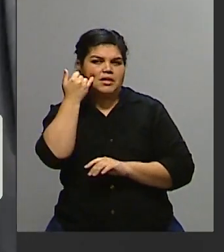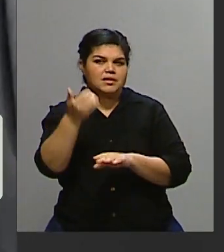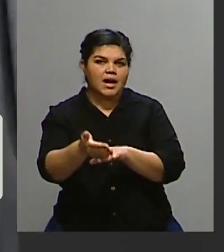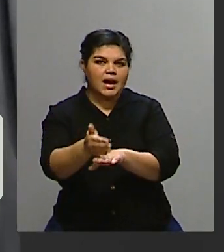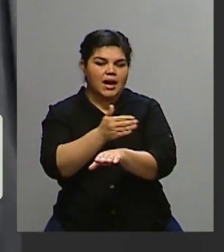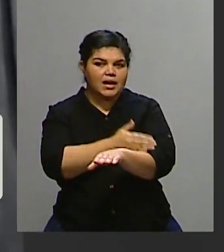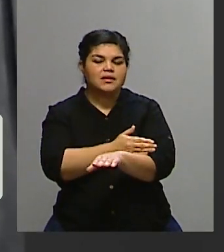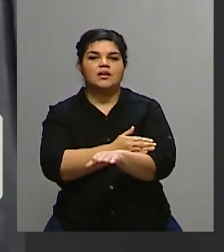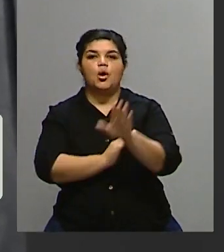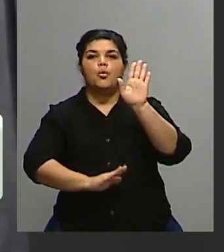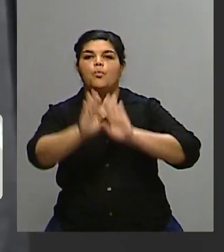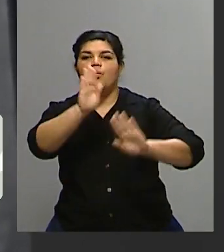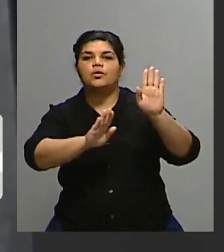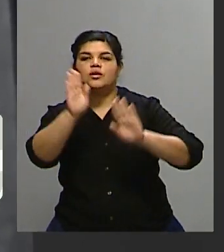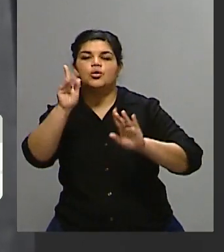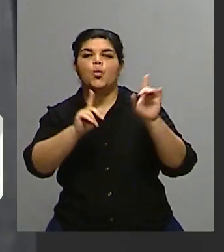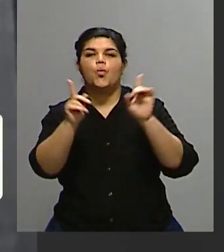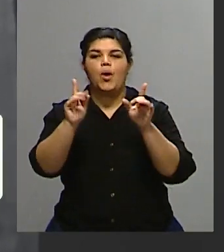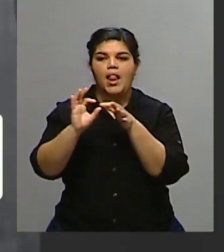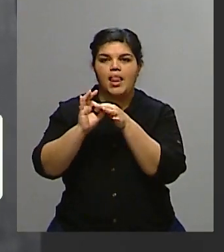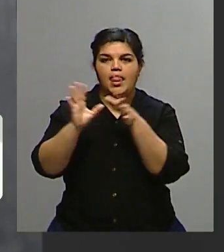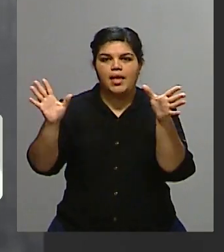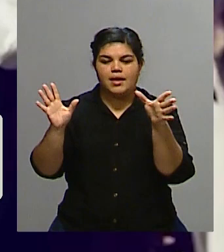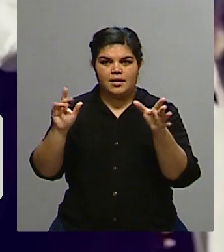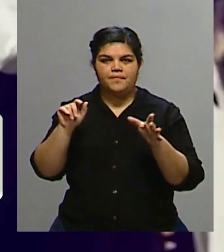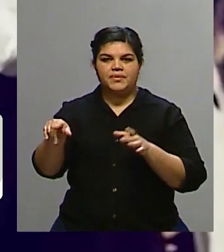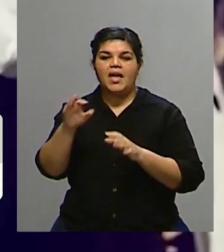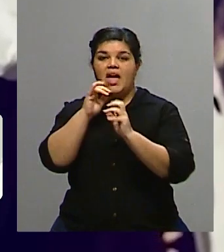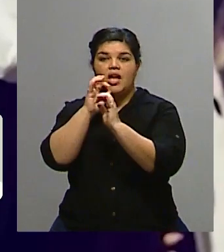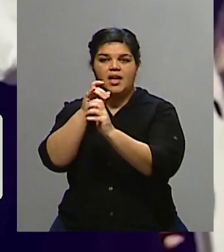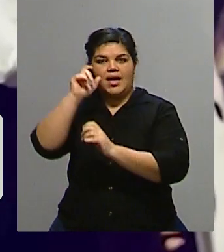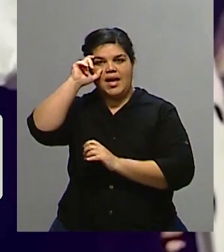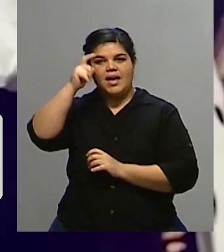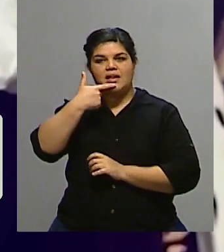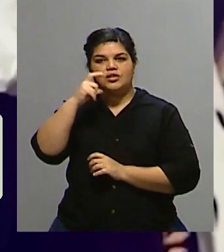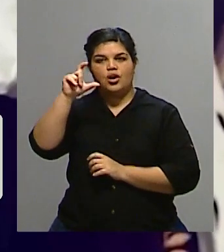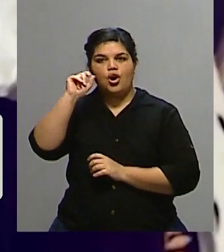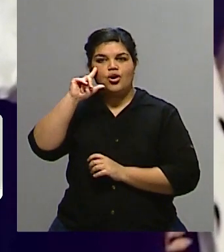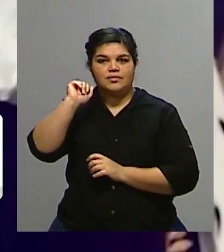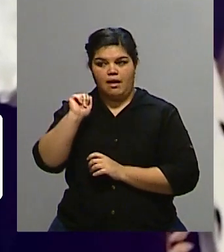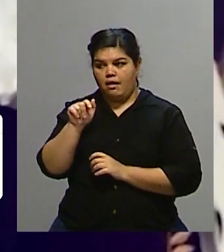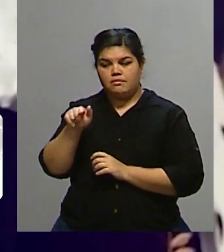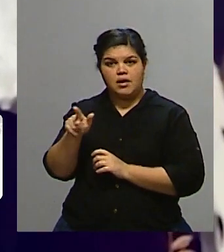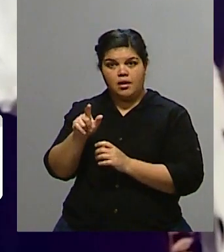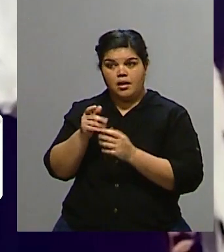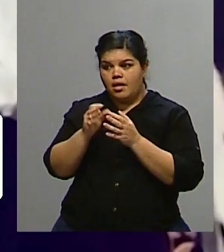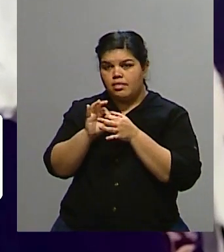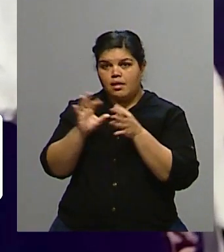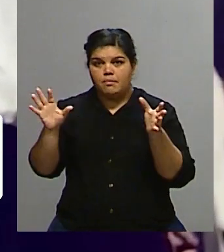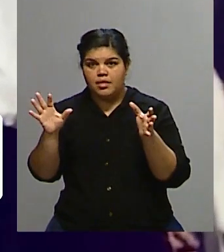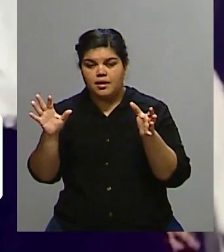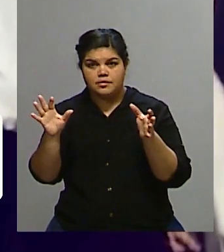ganaba la independencia escocesa. Y eso va a volver, eso es un tema que no se fue. Y mientras haya gobiernos